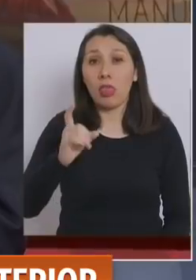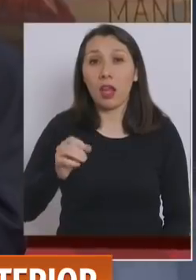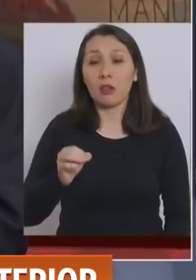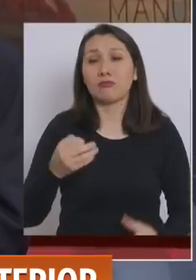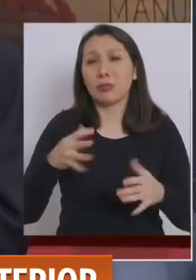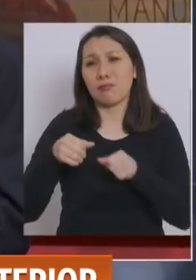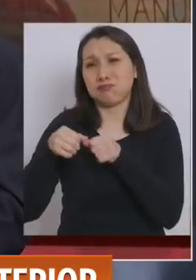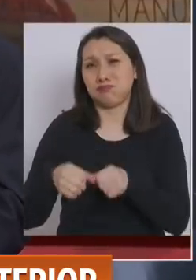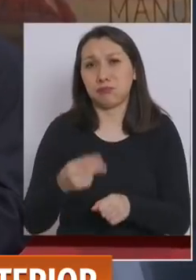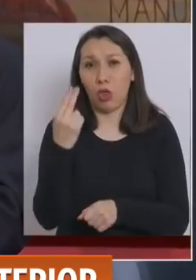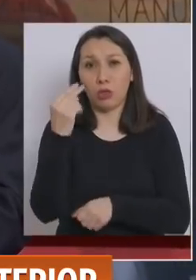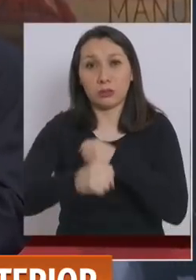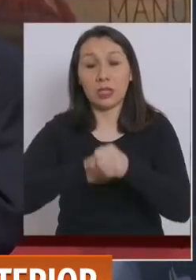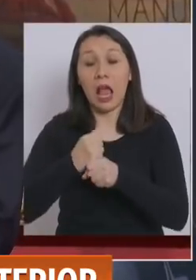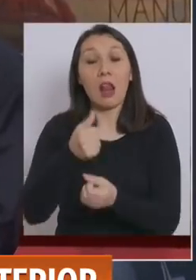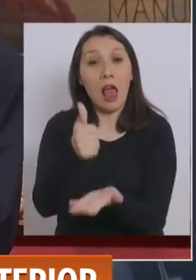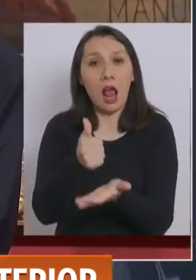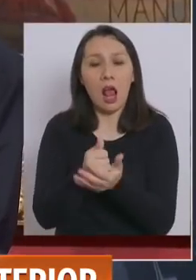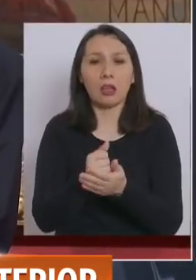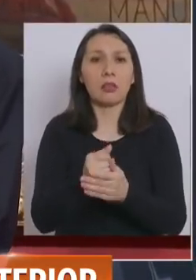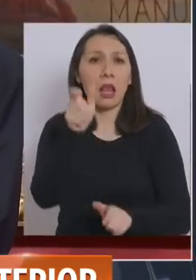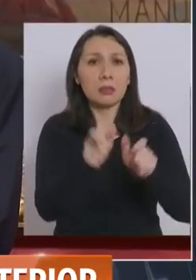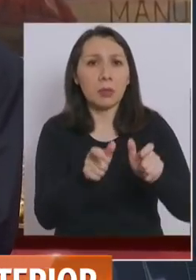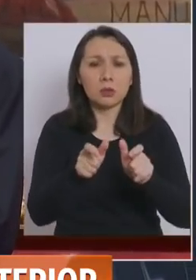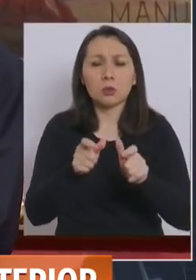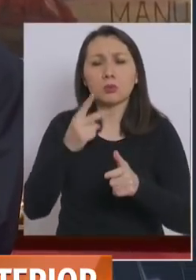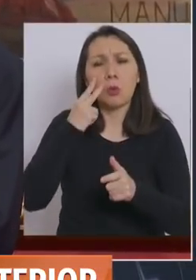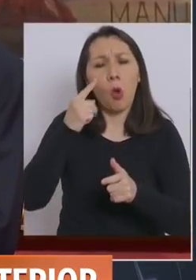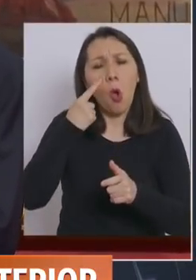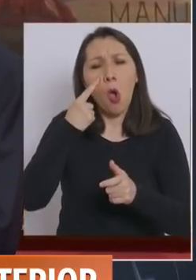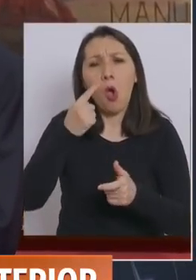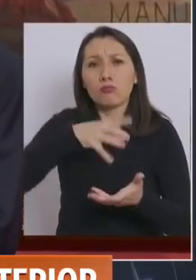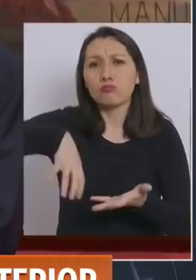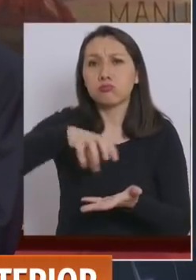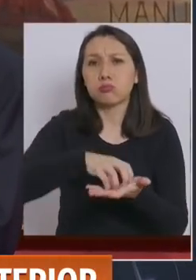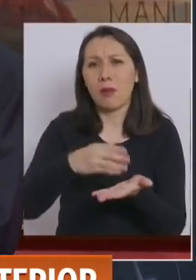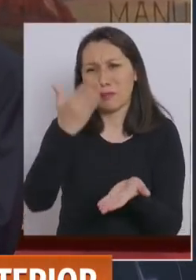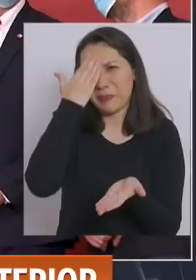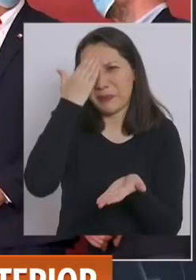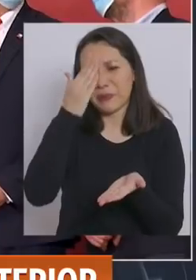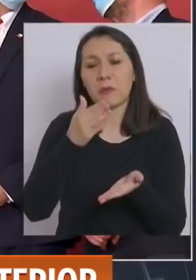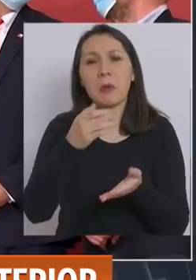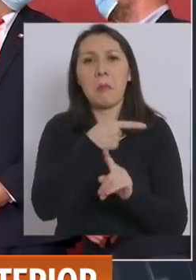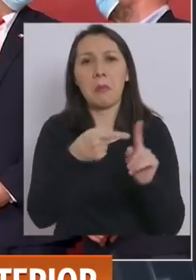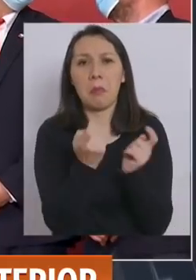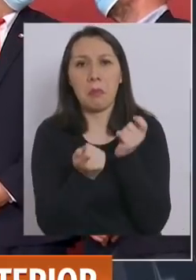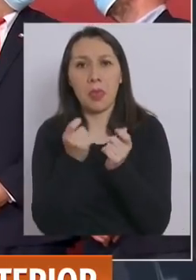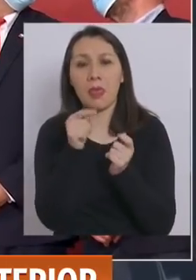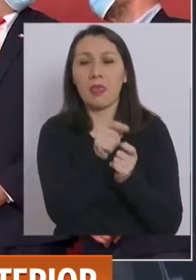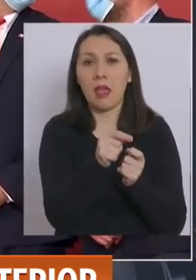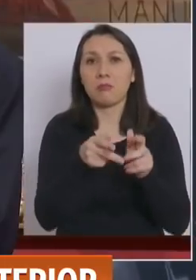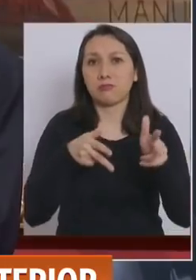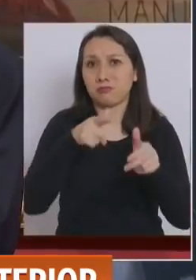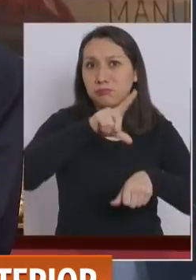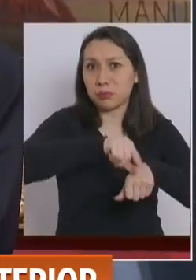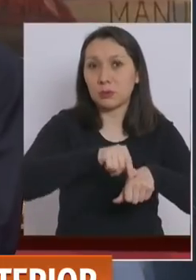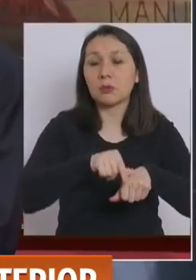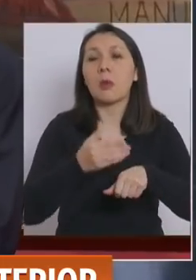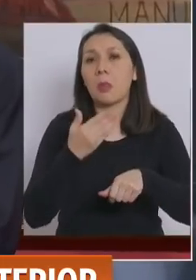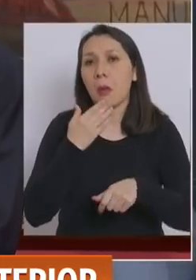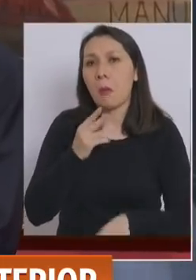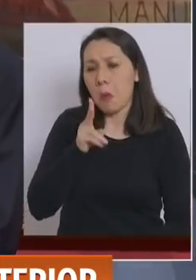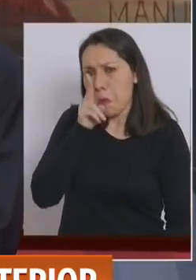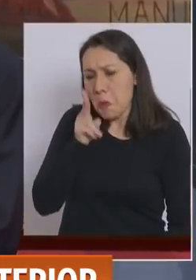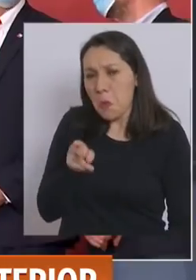como alcalde, ha sido reconocido ampliamente en una comuna popular, en una comuna de clase media y además, como decía, ha sido